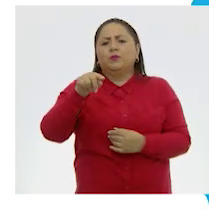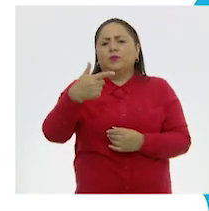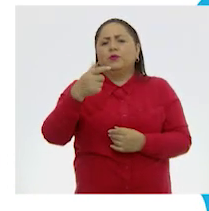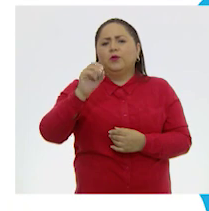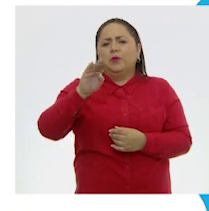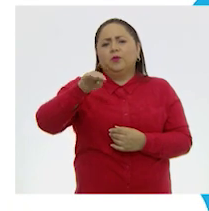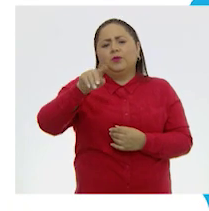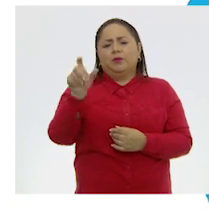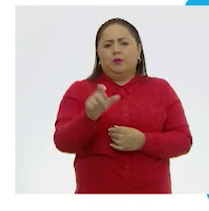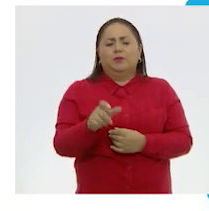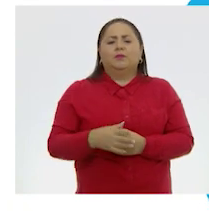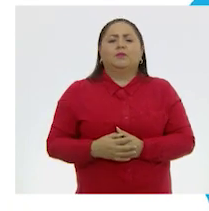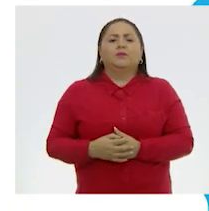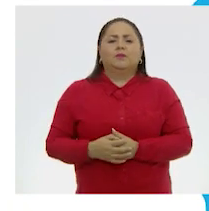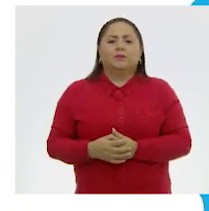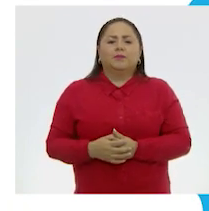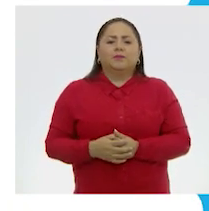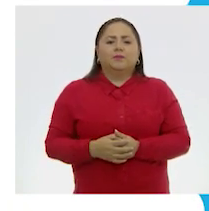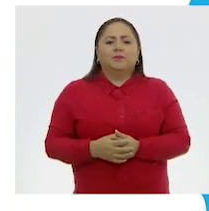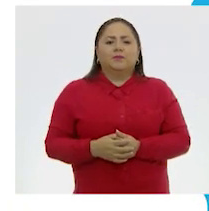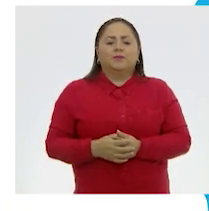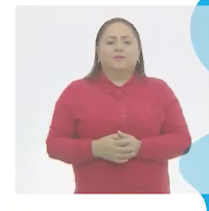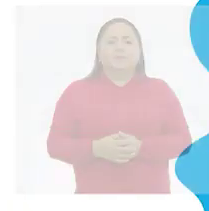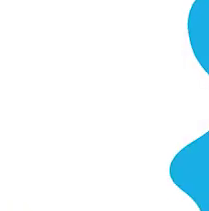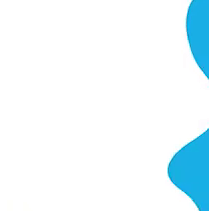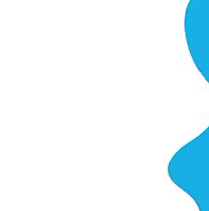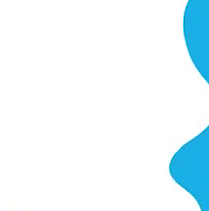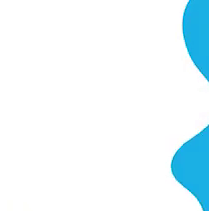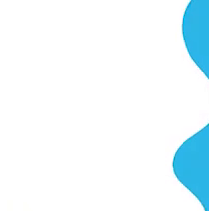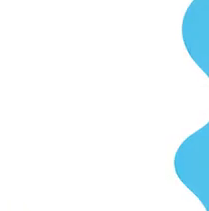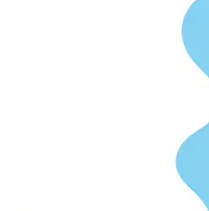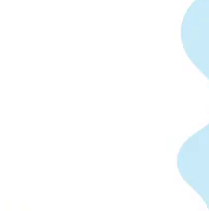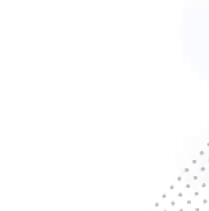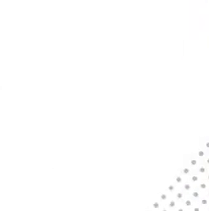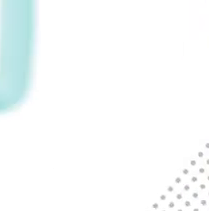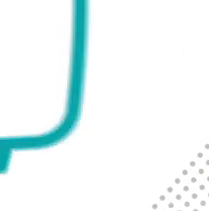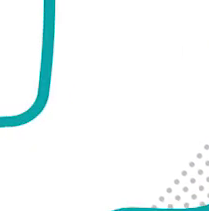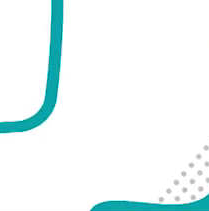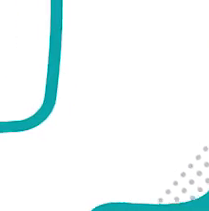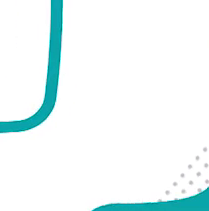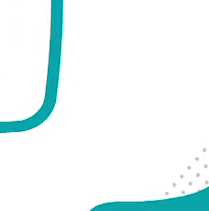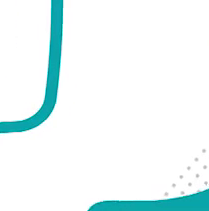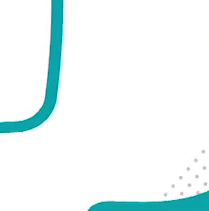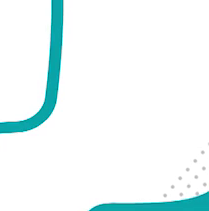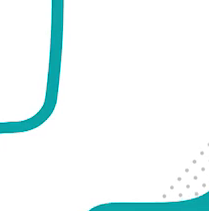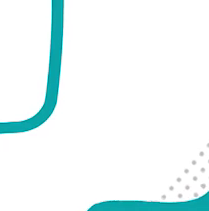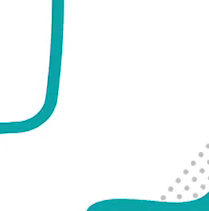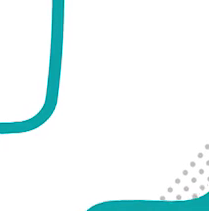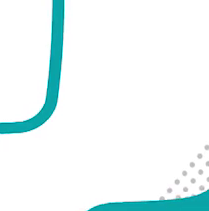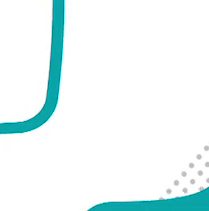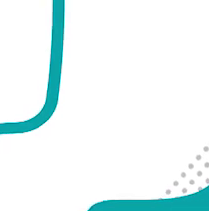.cep.gov.mx Aprende Aprende alitec